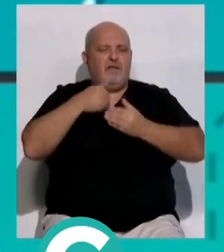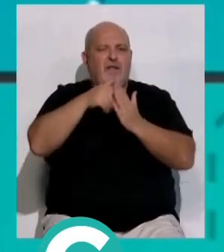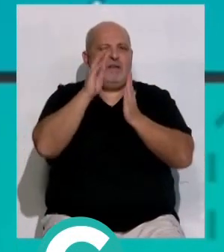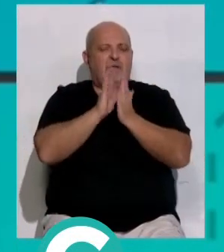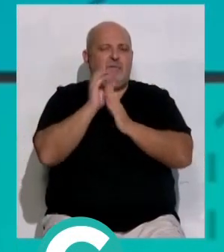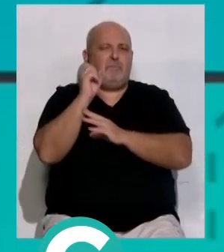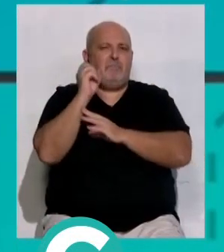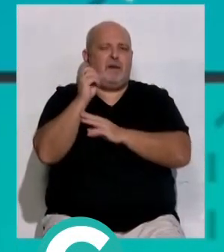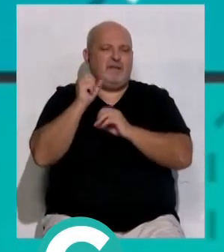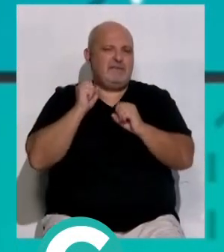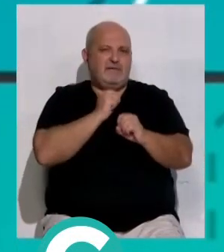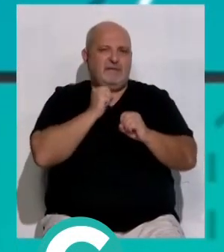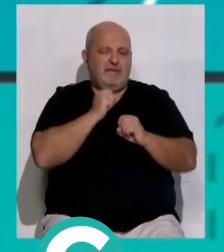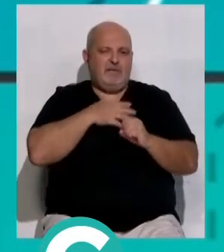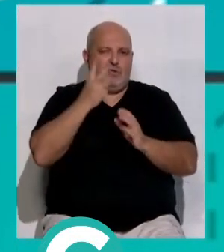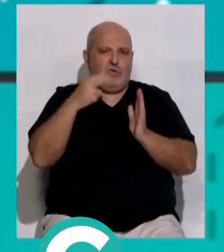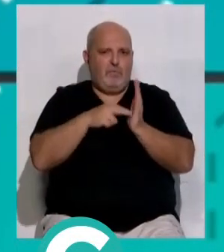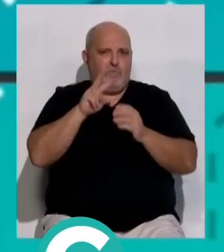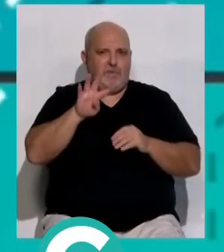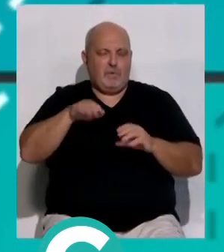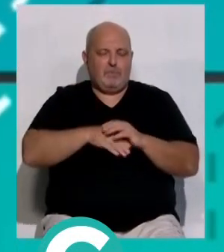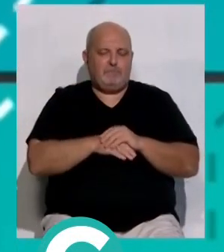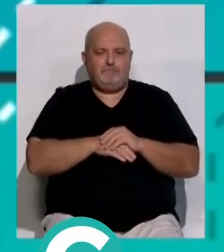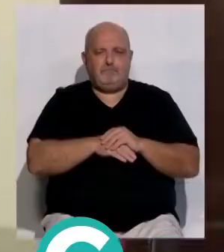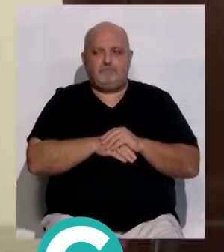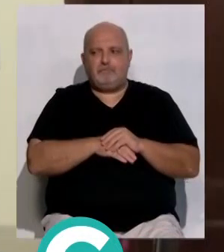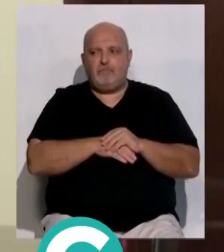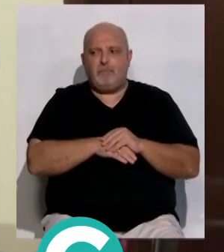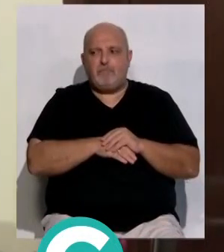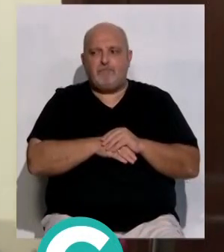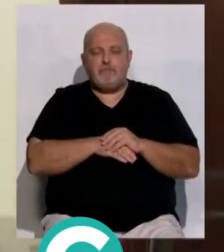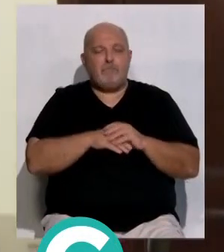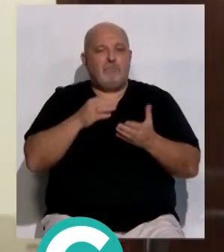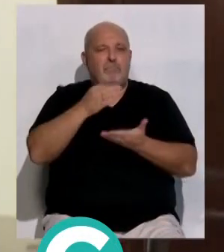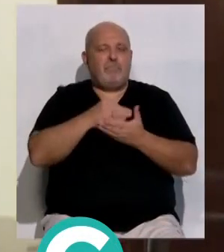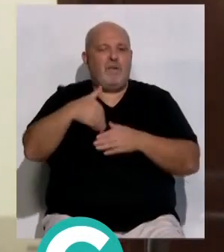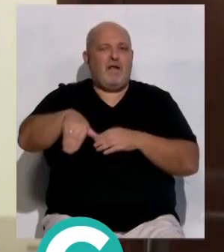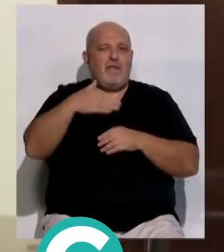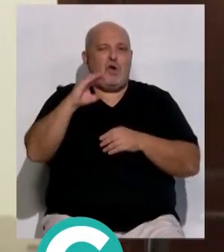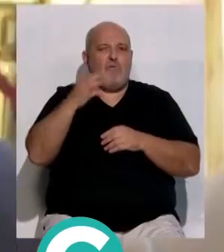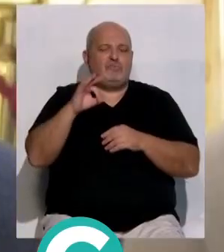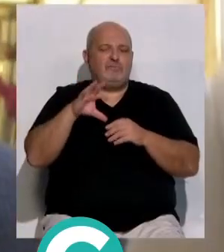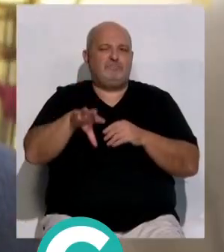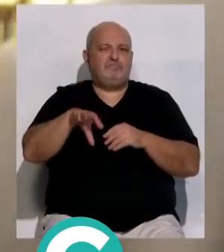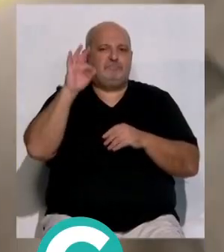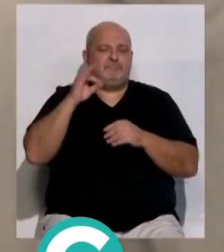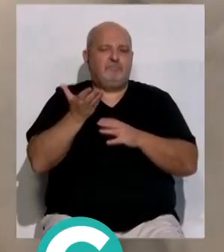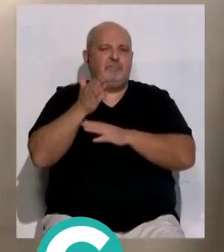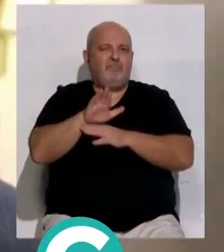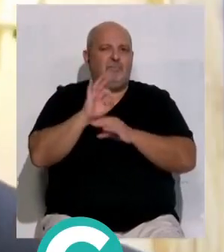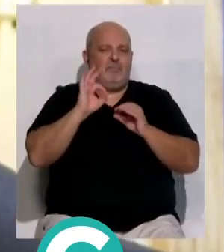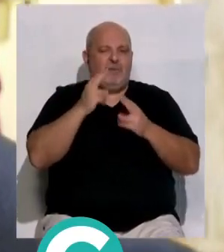cartel y el pregón de la Semana Santa del próximo año La sede de la calle Cobos fue el lugar elegido para la